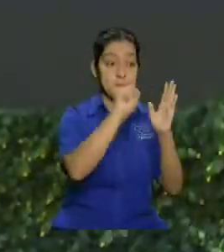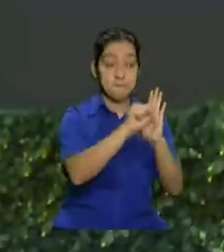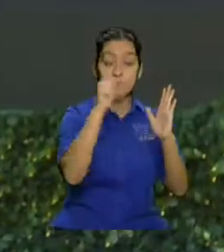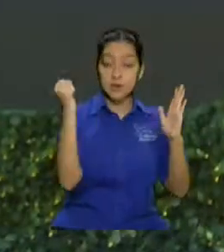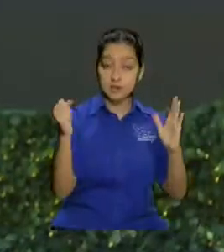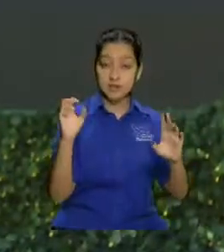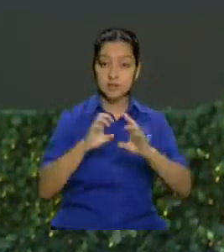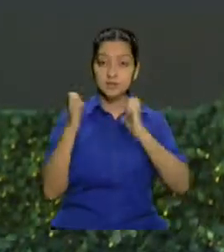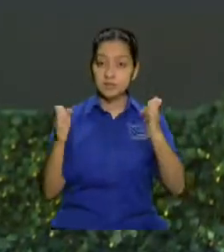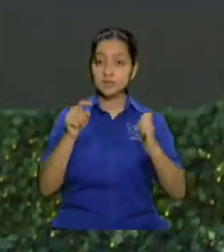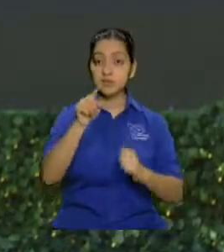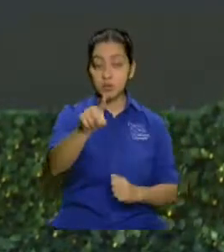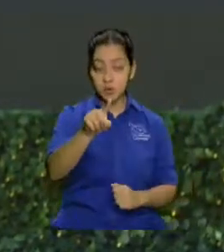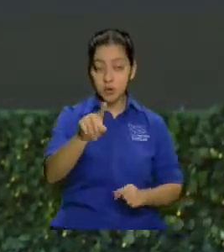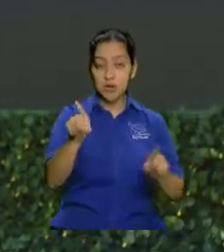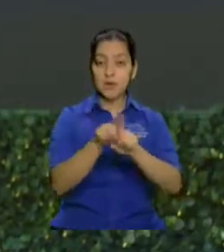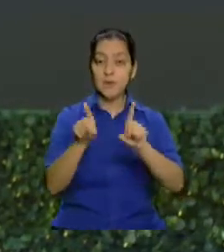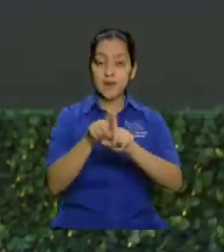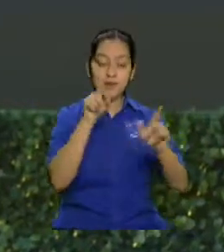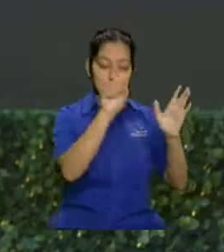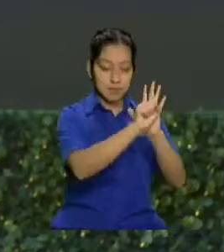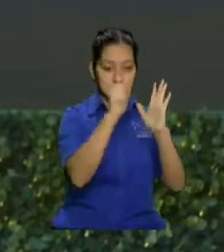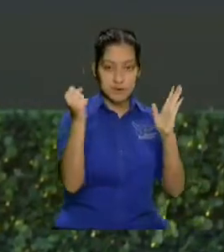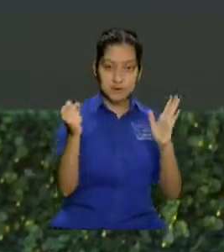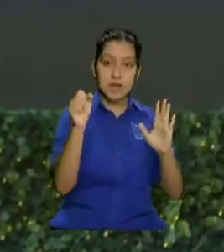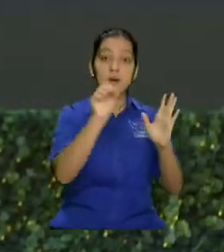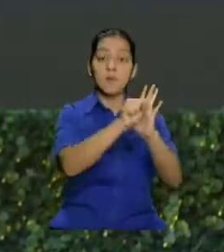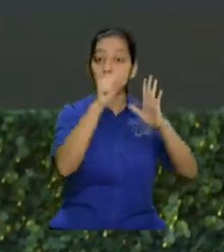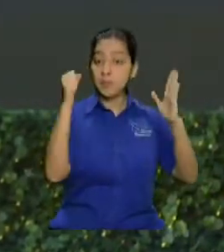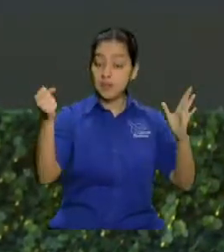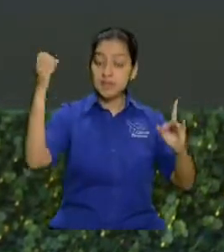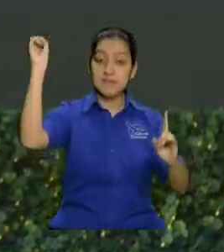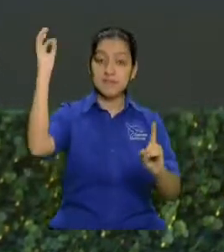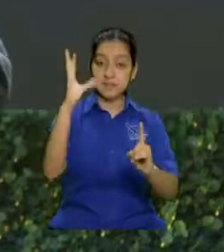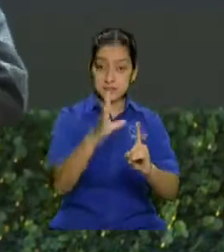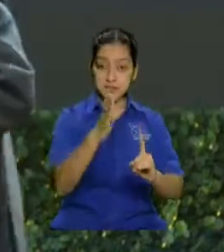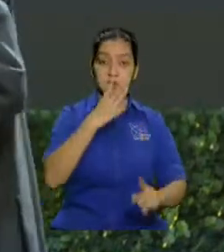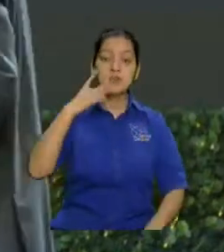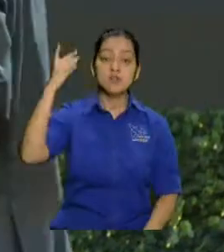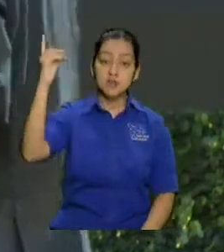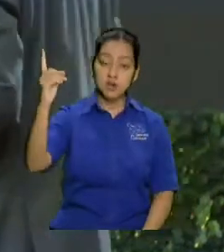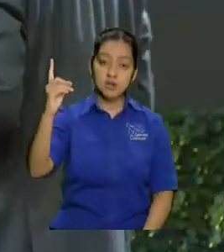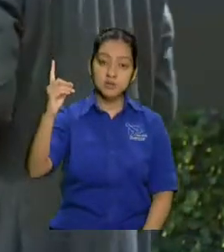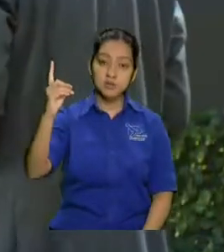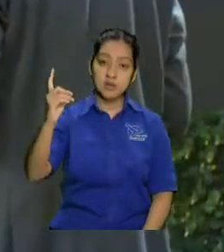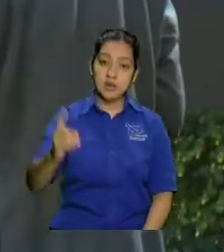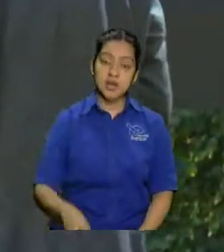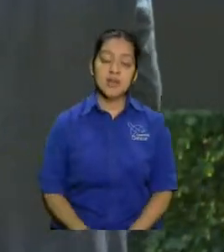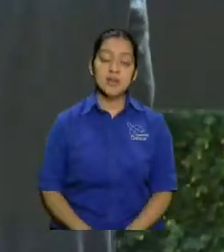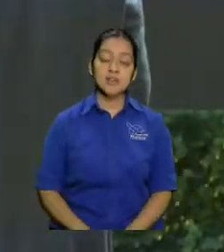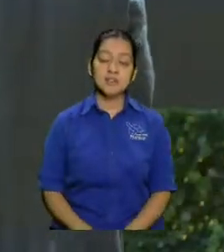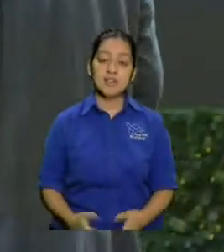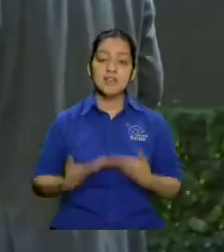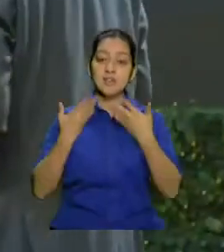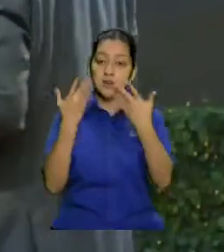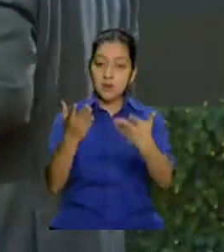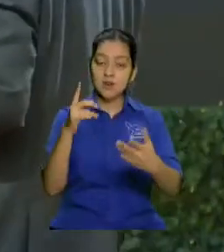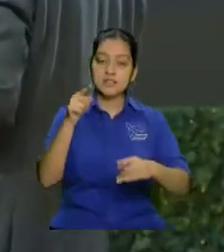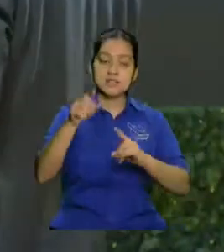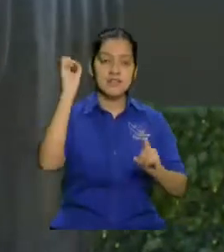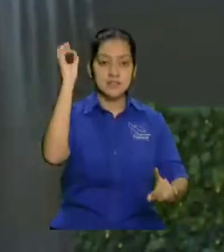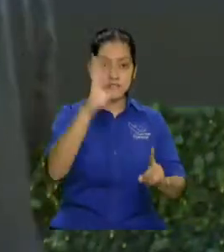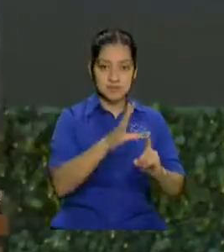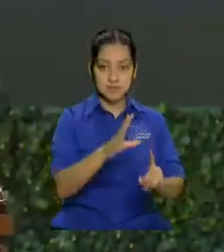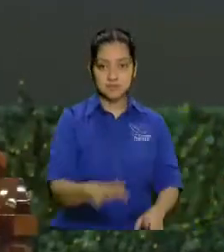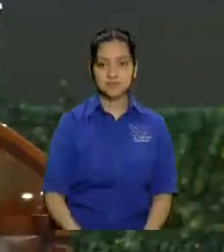Entonces tú eres una puerta una puerta de bendición. Dios te convierte a donde tú llegues a